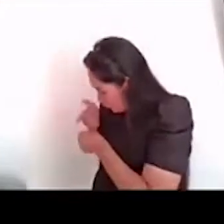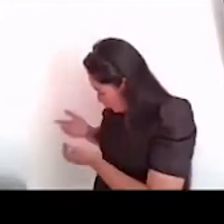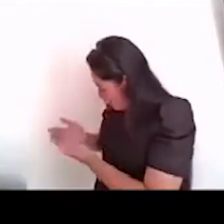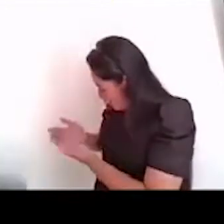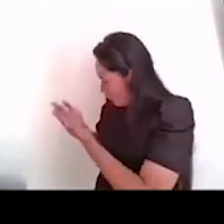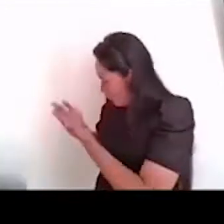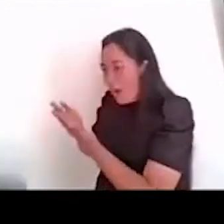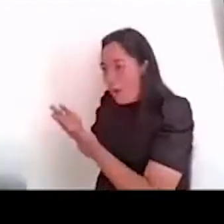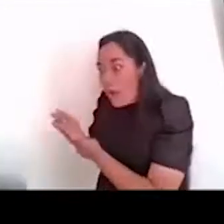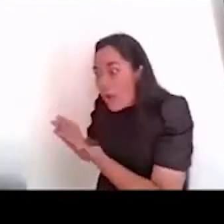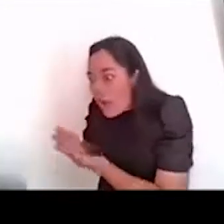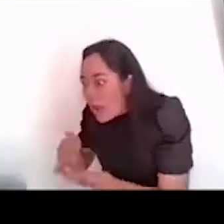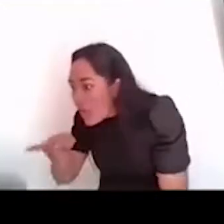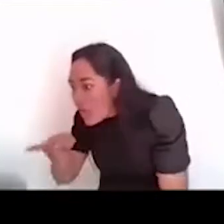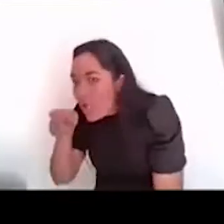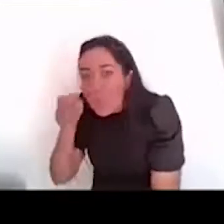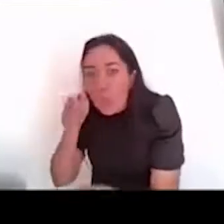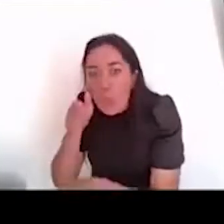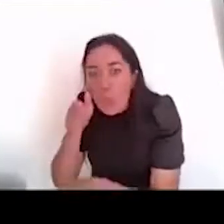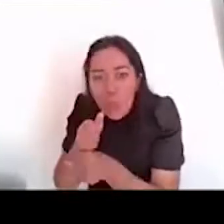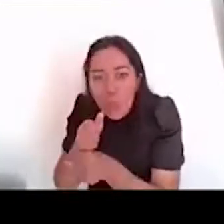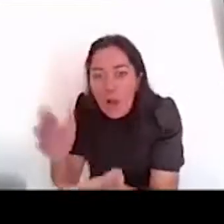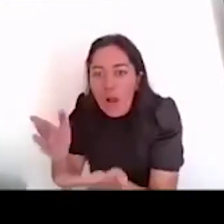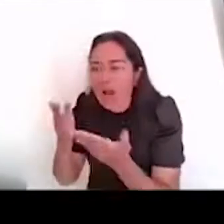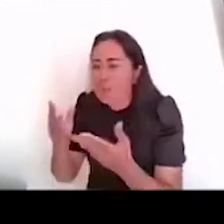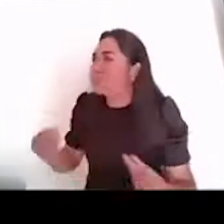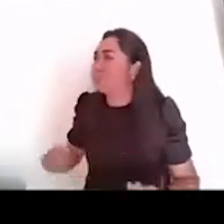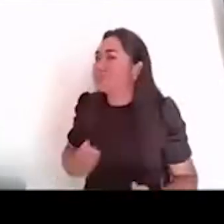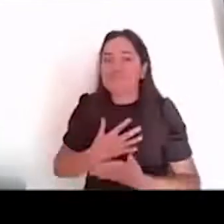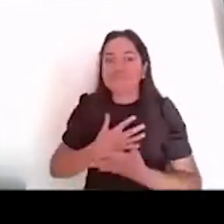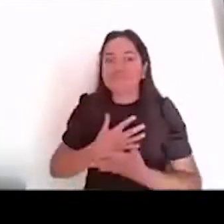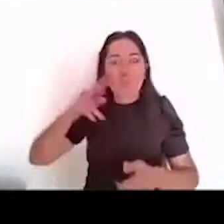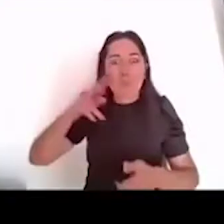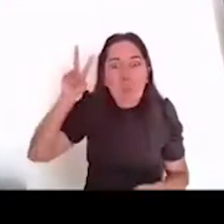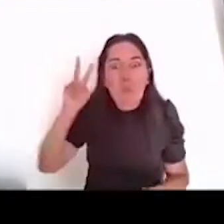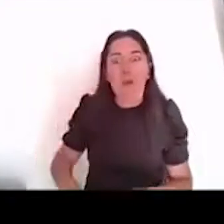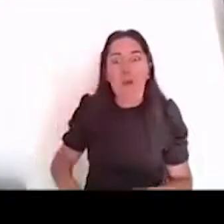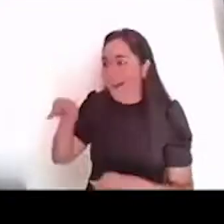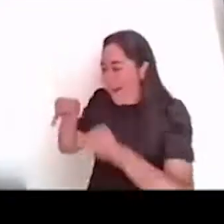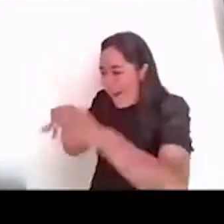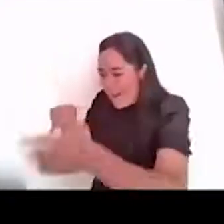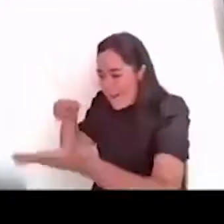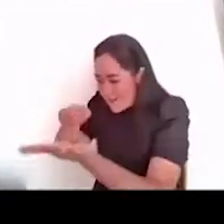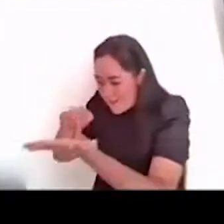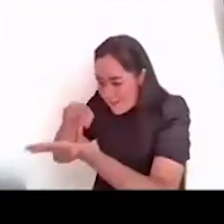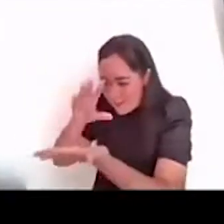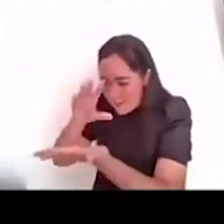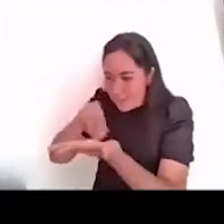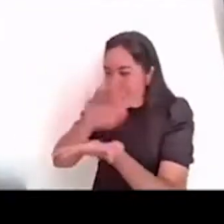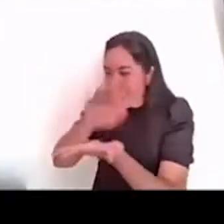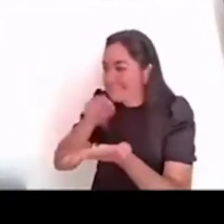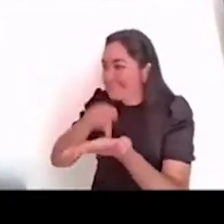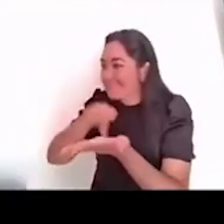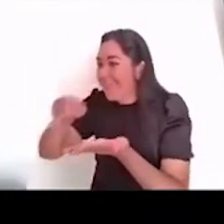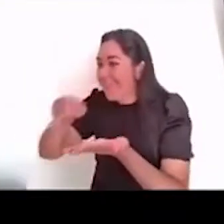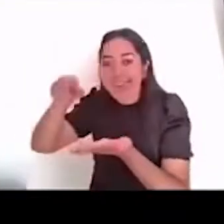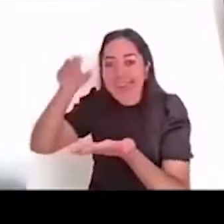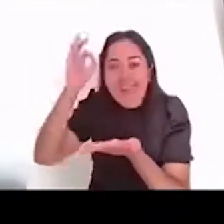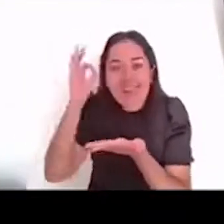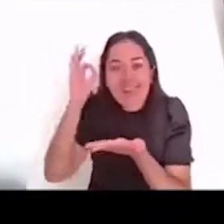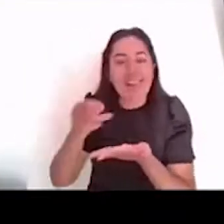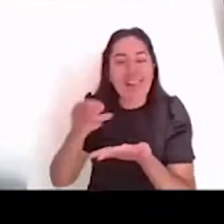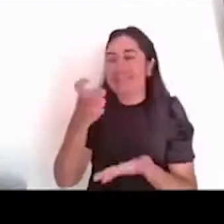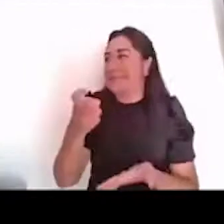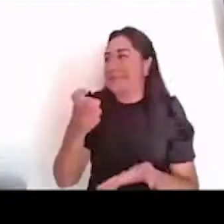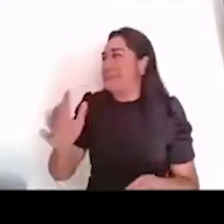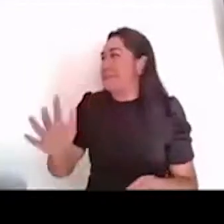primaria, contra, contra la realidad, contra la materialidad que van encontrando, debe de ser algo impresionante, ¿no?